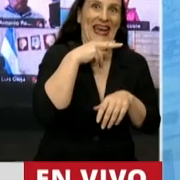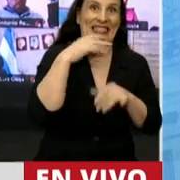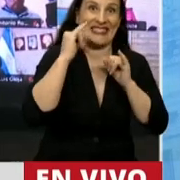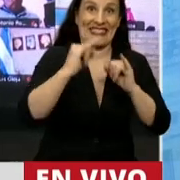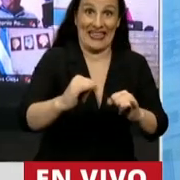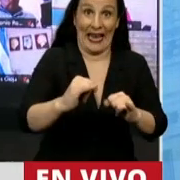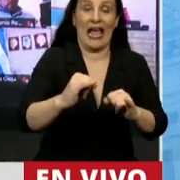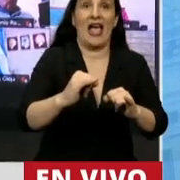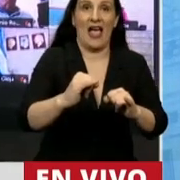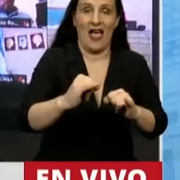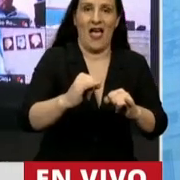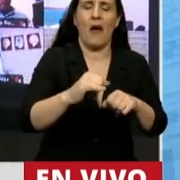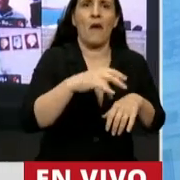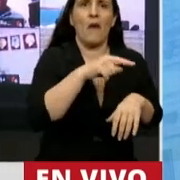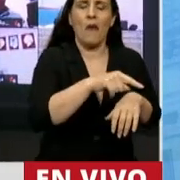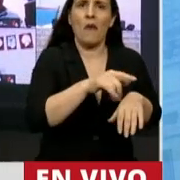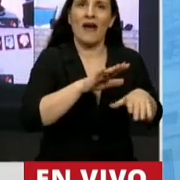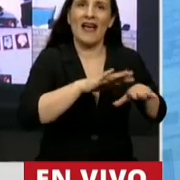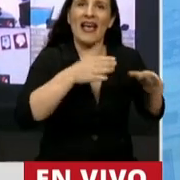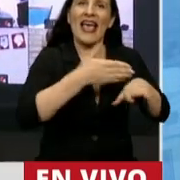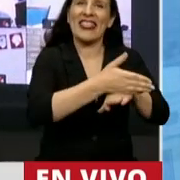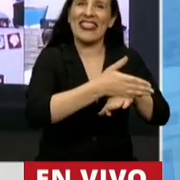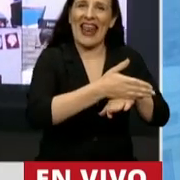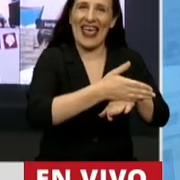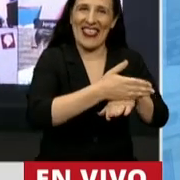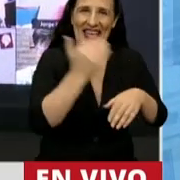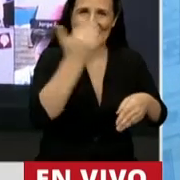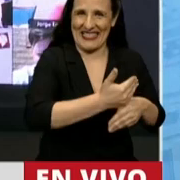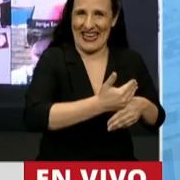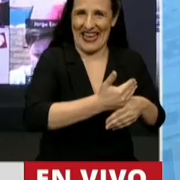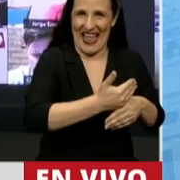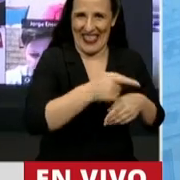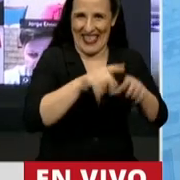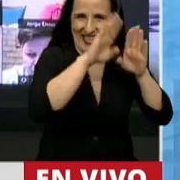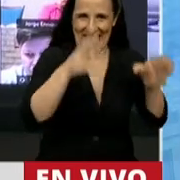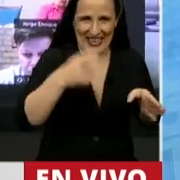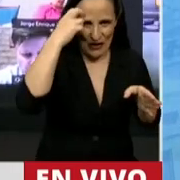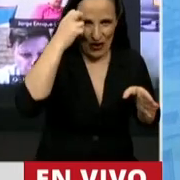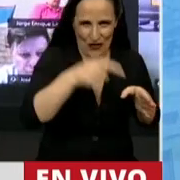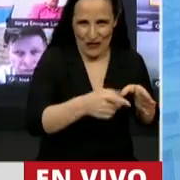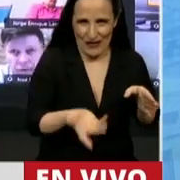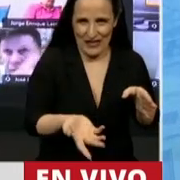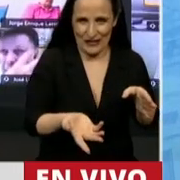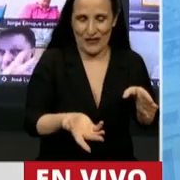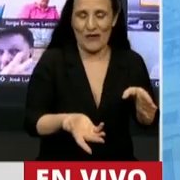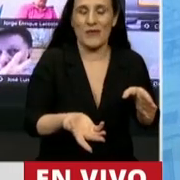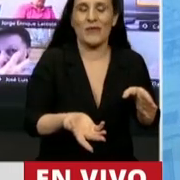después de cerrada la mesa de entradas de este recinto, irregularidad que seguramente también tendrá que ser